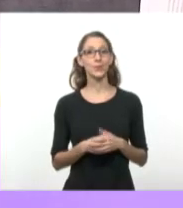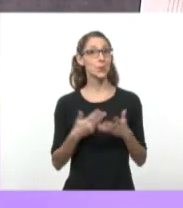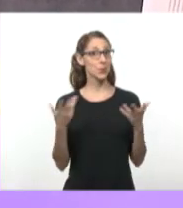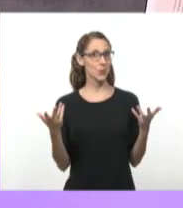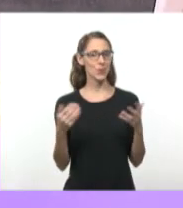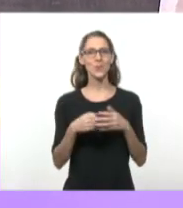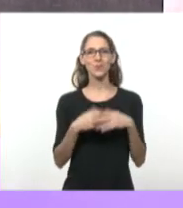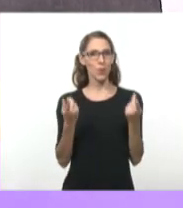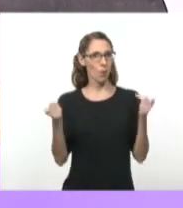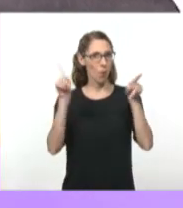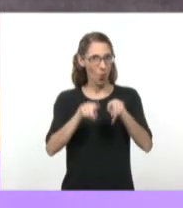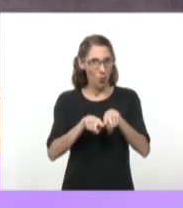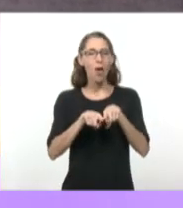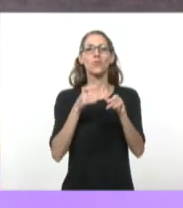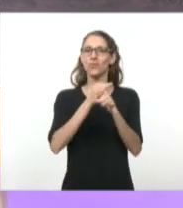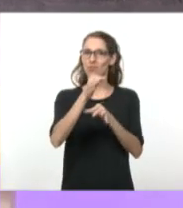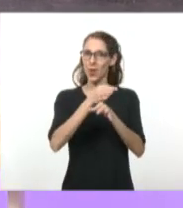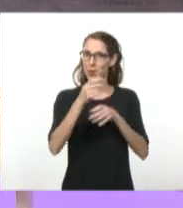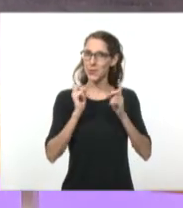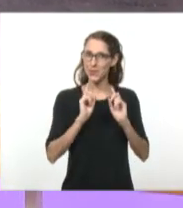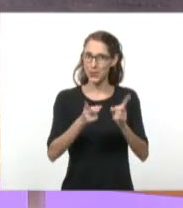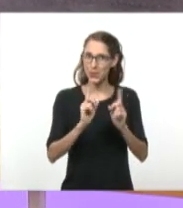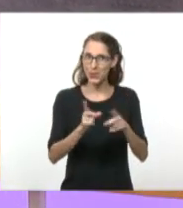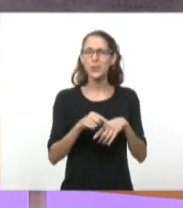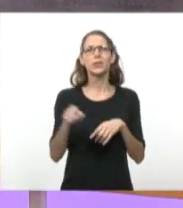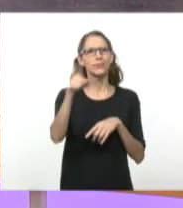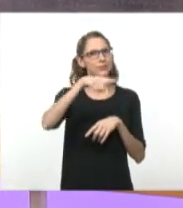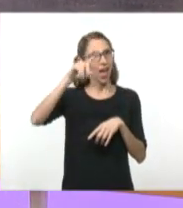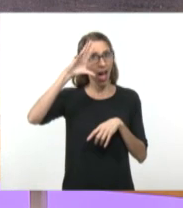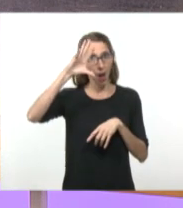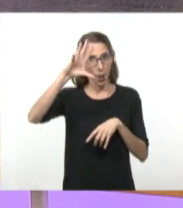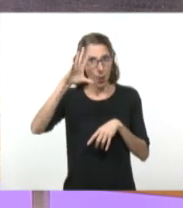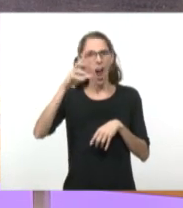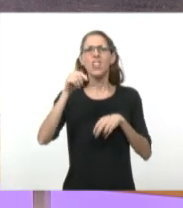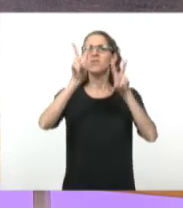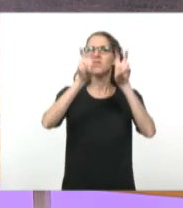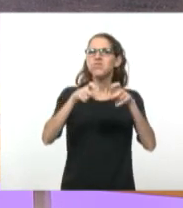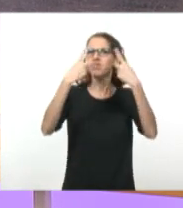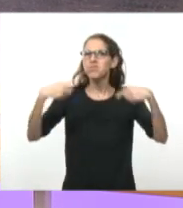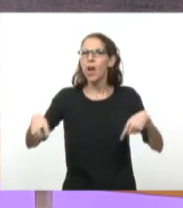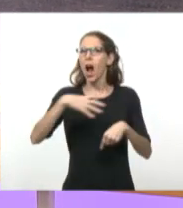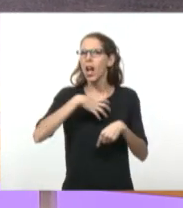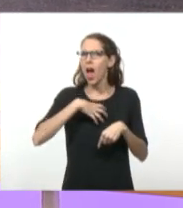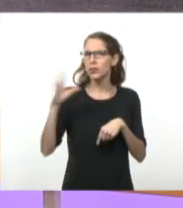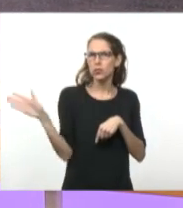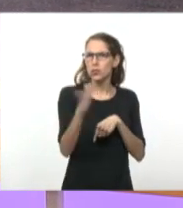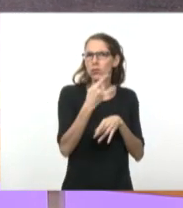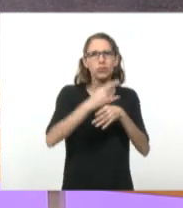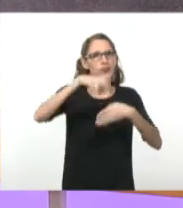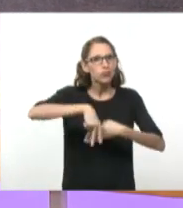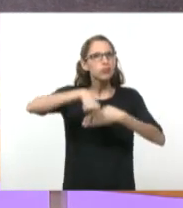Bien, volvemos en Seguimos Educando. Recuerden que todos los contenidos, todas las clases, las subimos